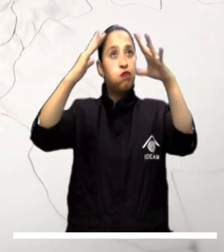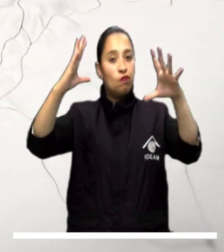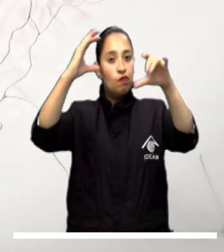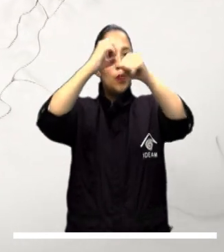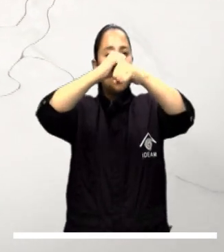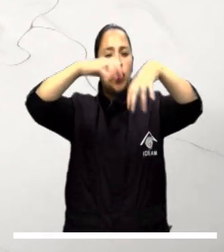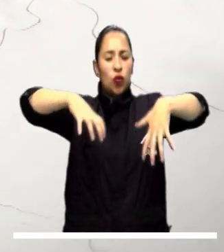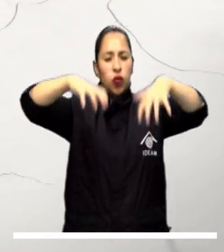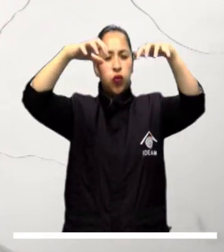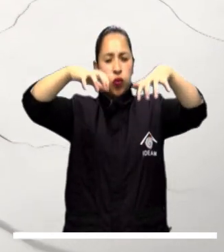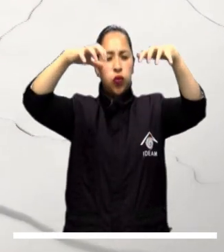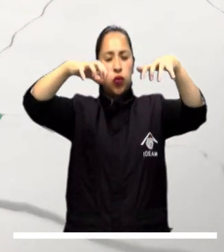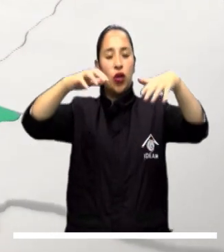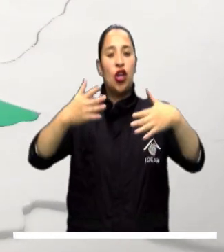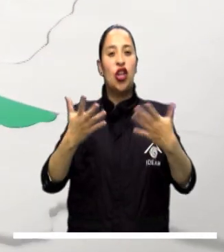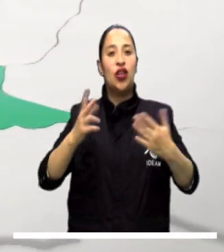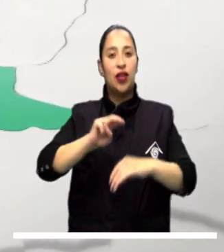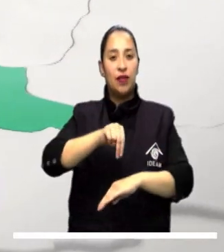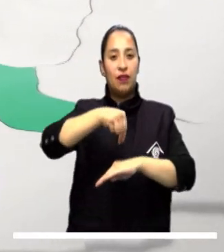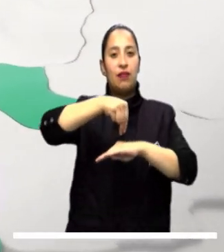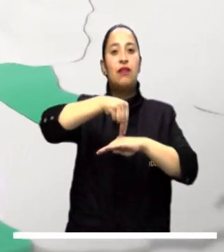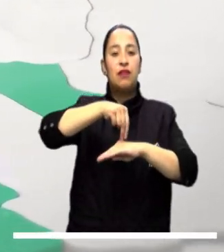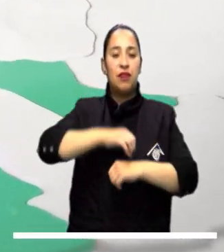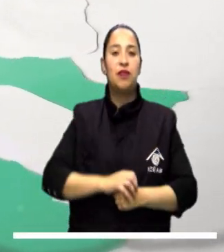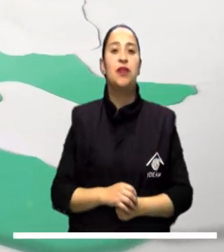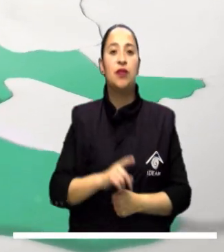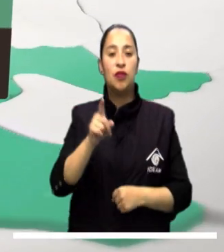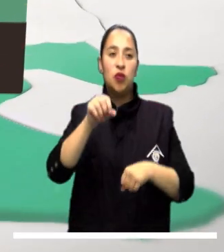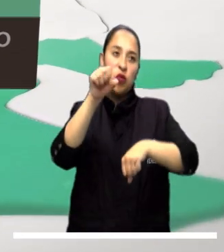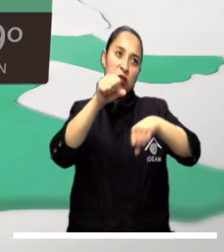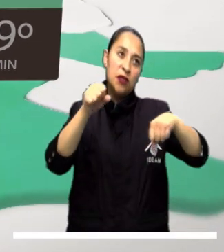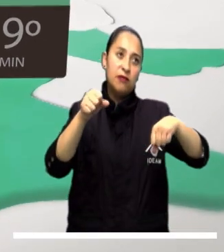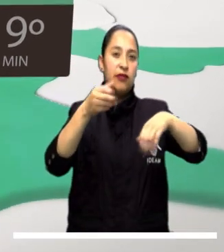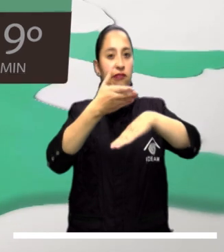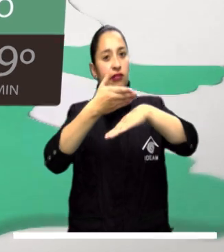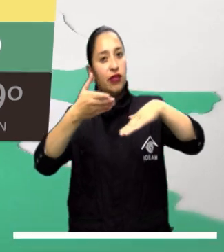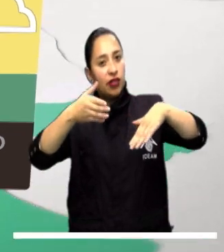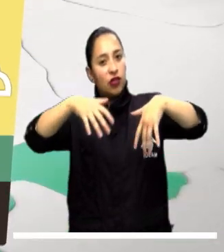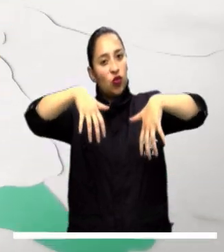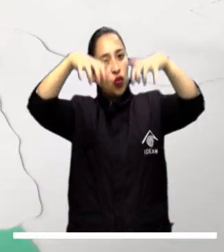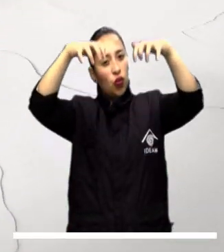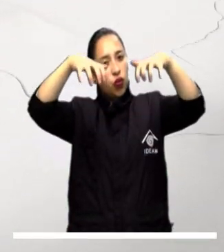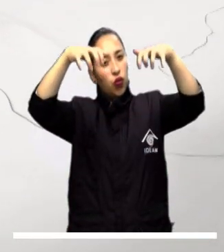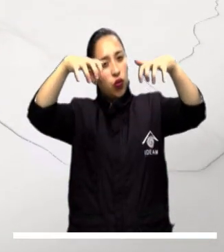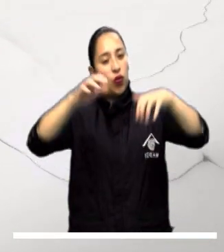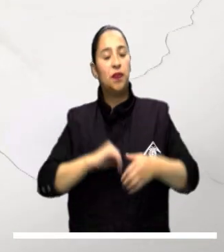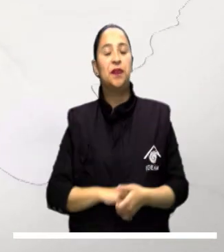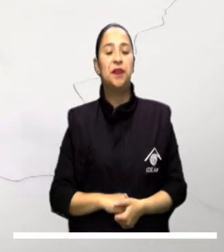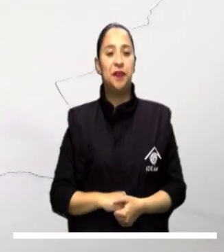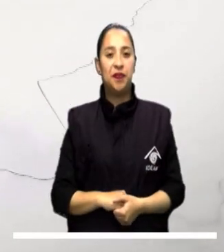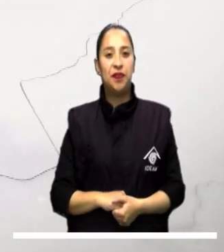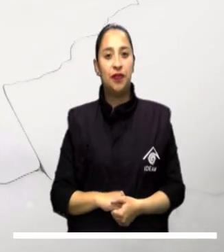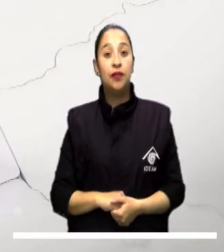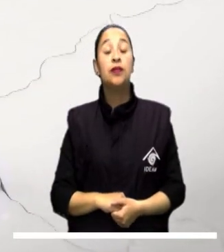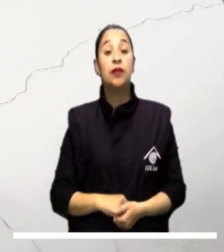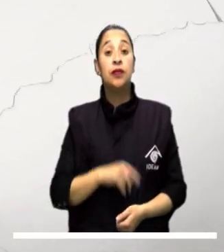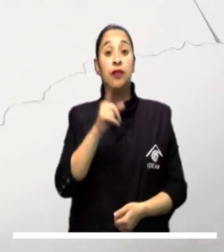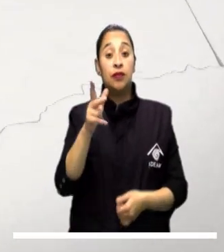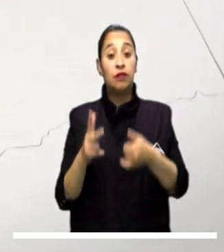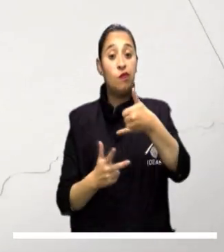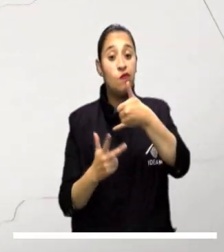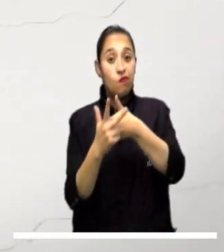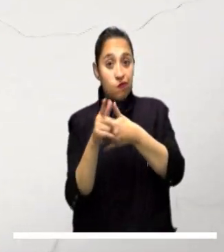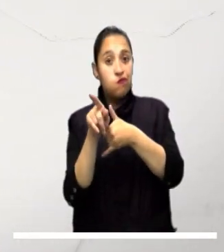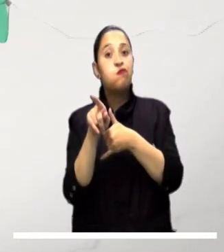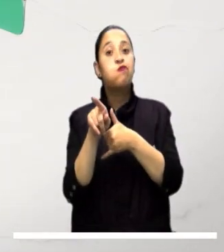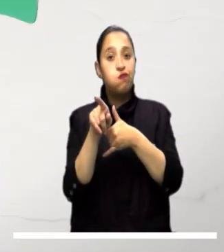estima cielos nublados y lluvias intensas en Nariño. Para el resto de la región se anticipan lluvias menores en diferentes puntos del área.